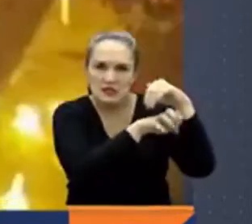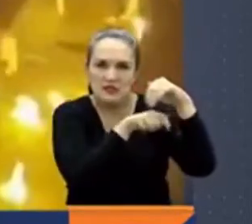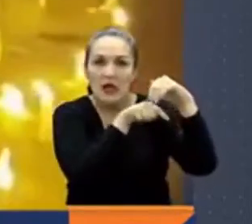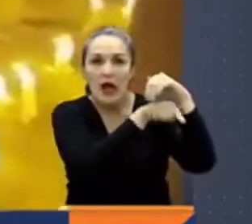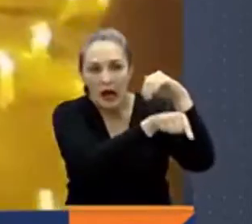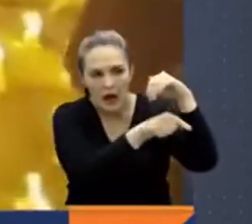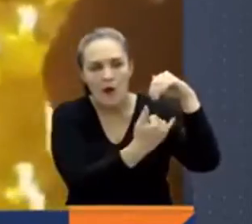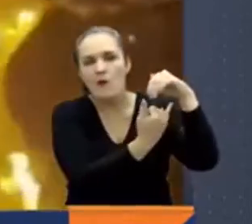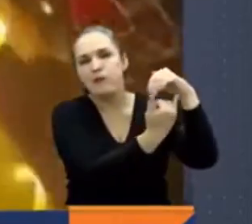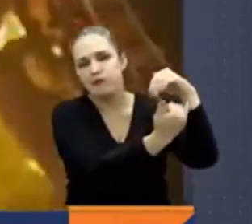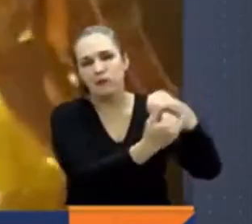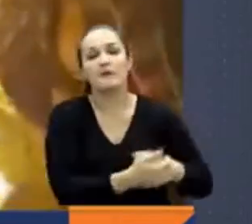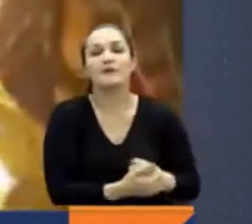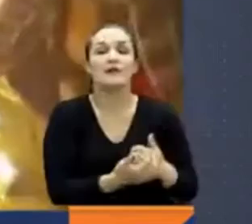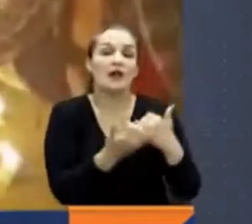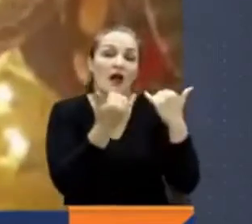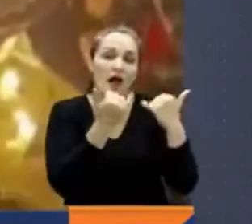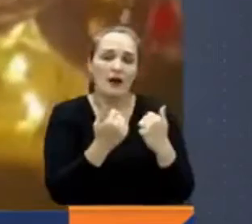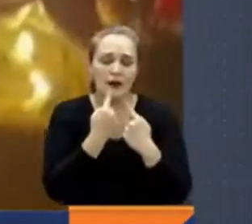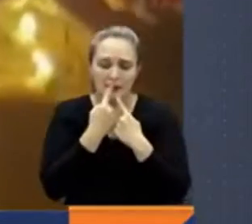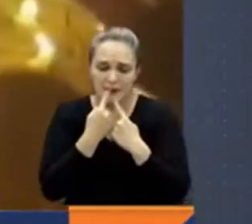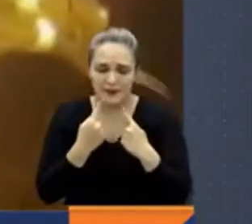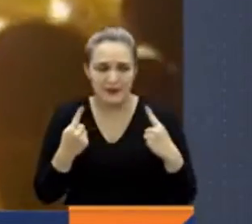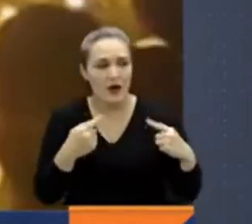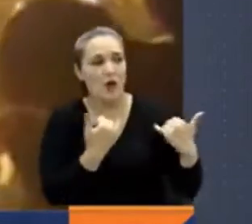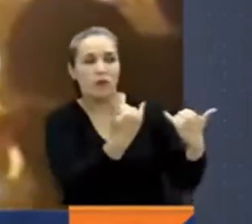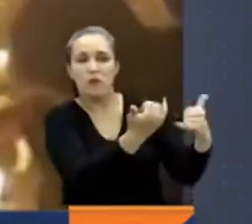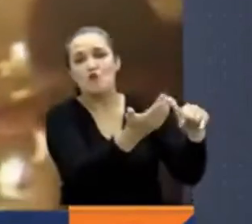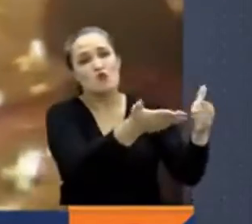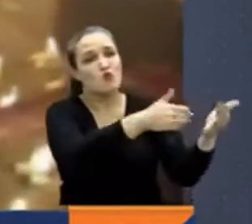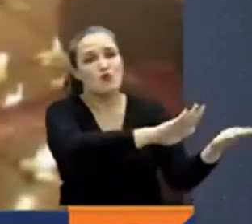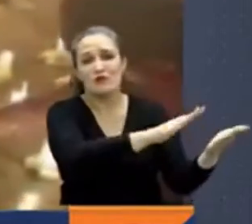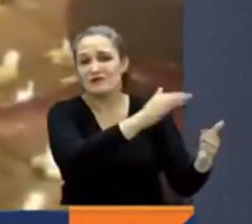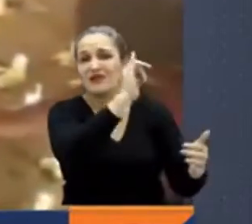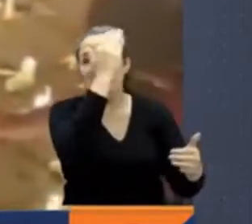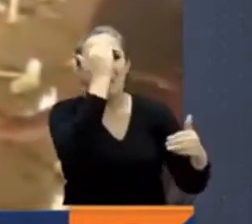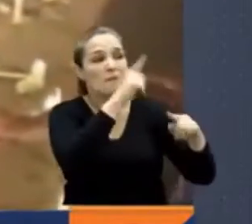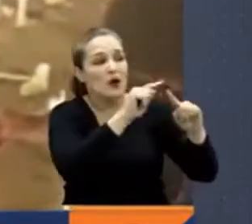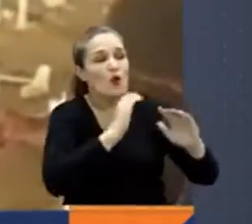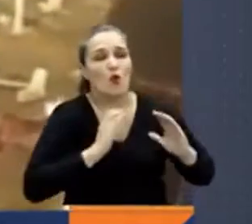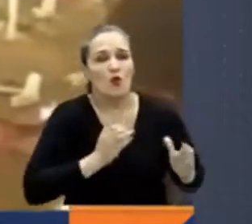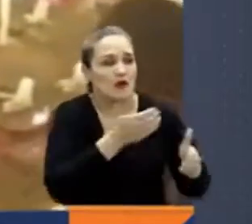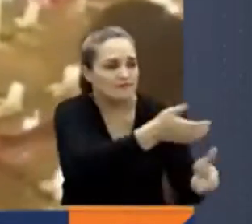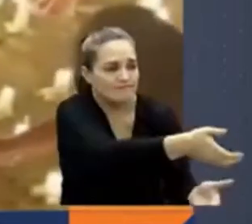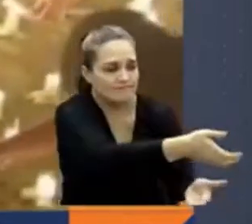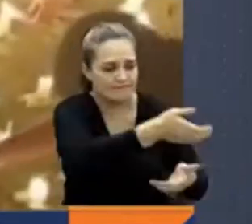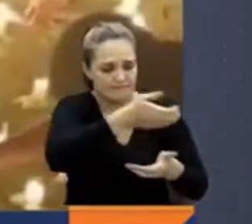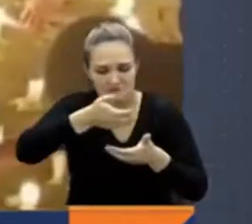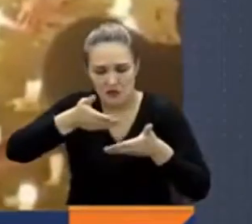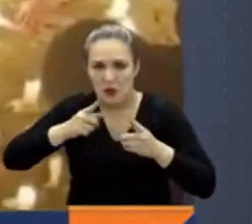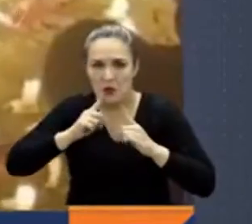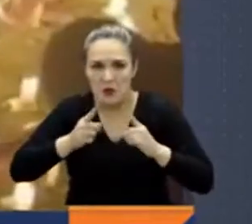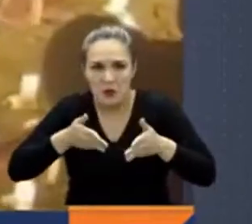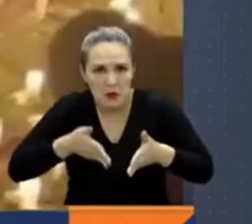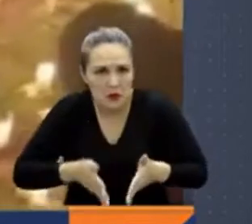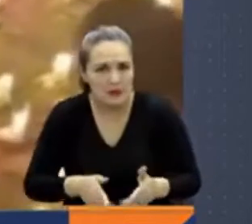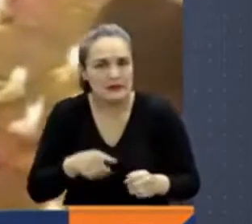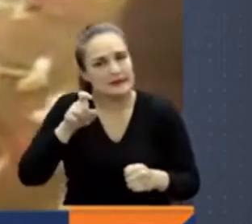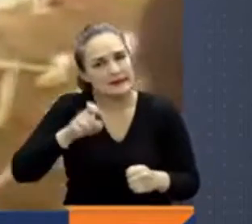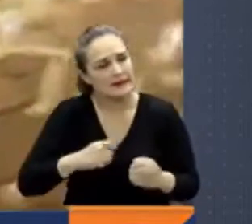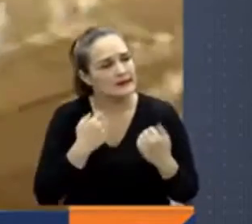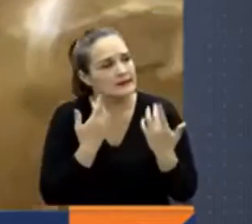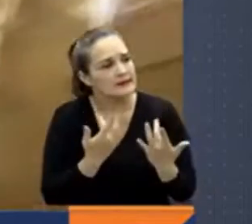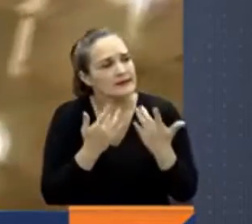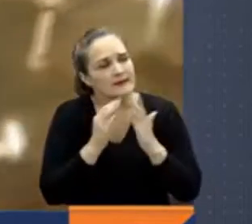velas estuvieron rindiendo homenaje y también solicitando la pronta recuperación de los cuerpos de estas dos personas. A esta